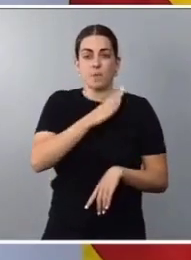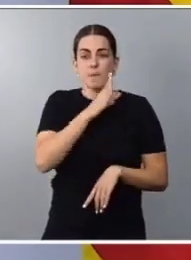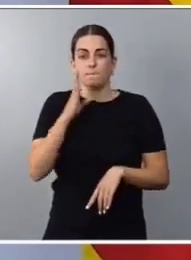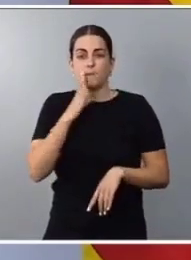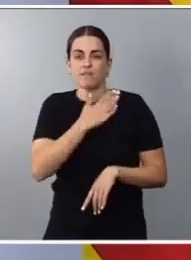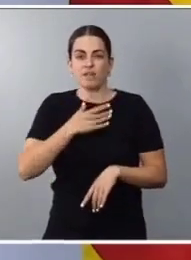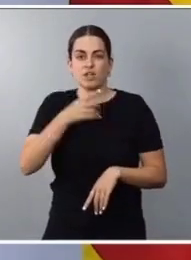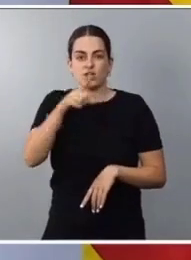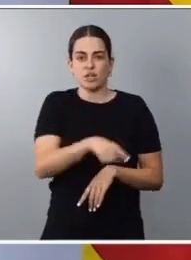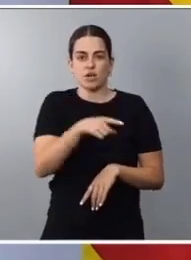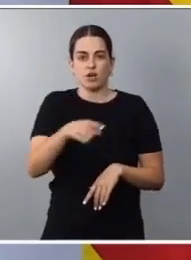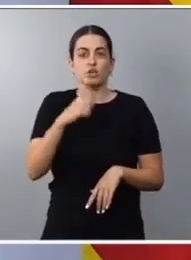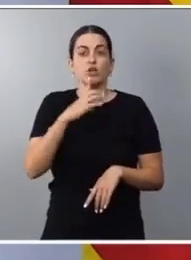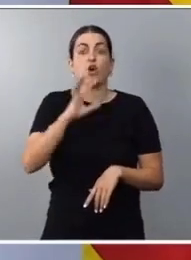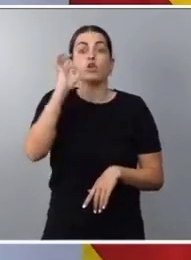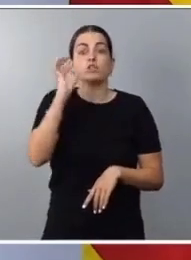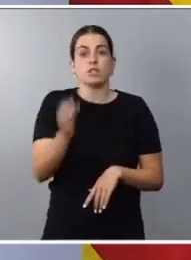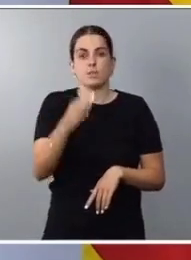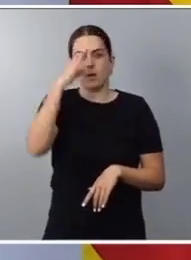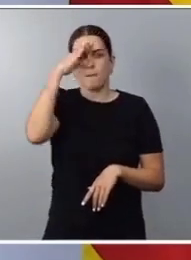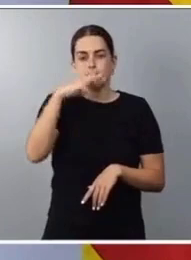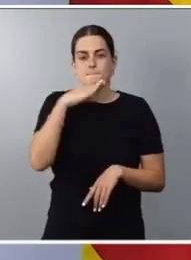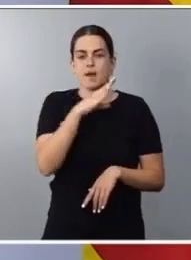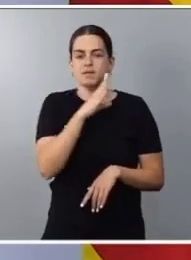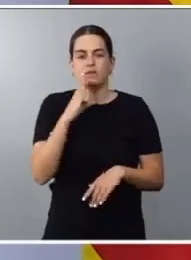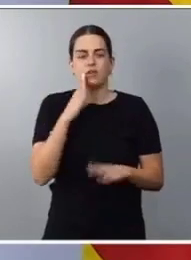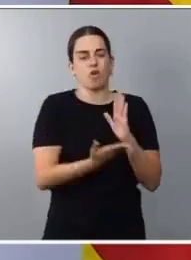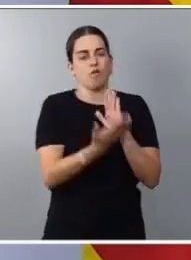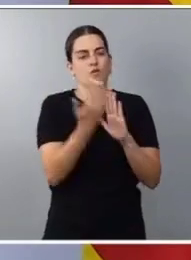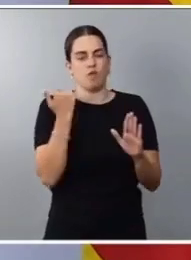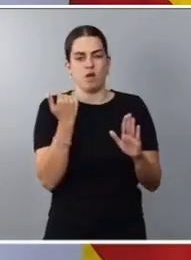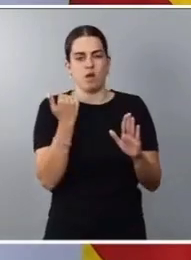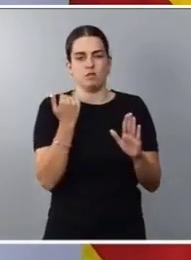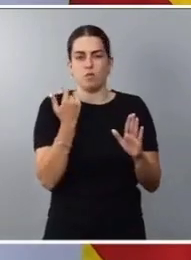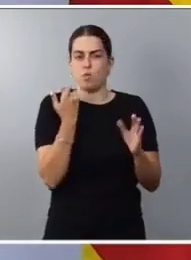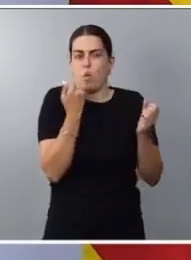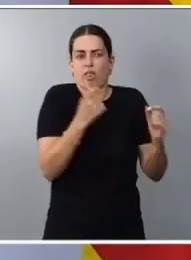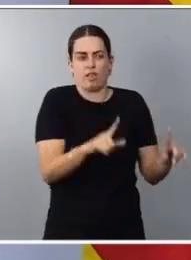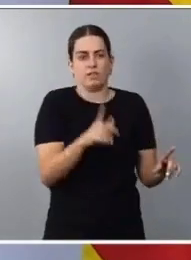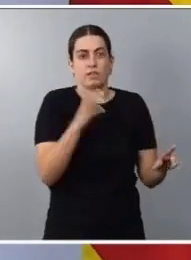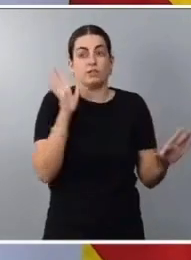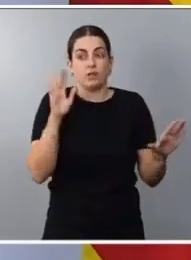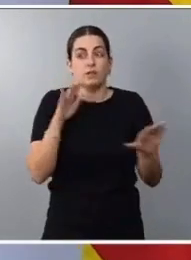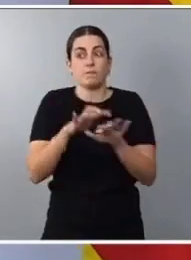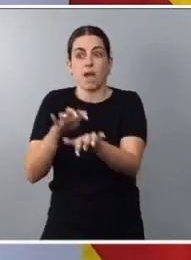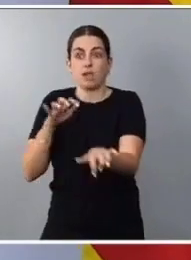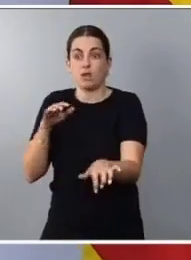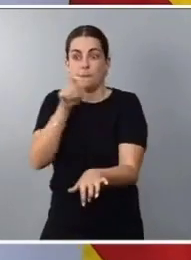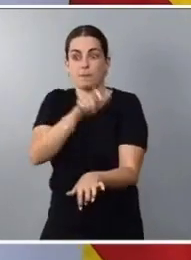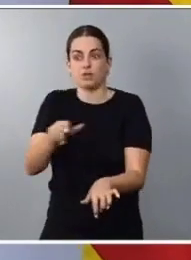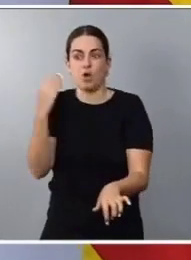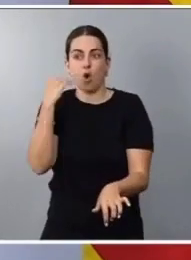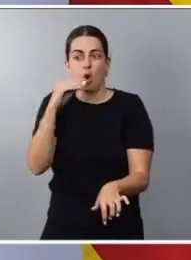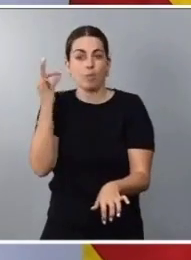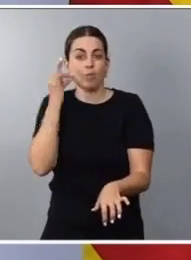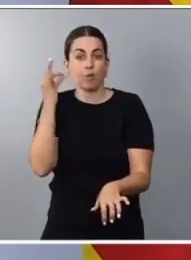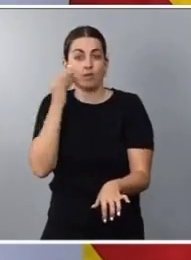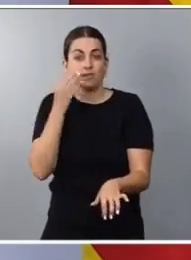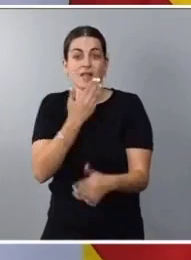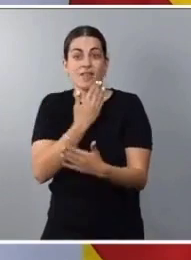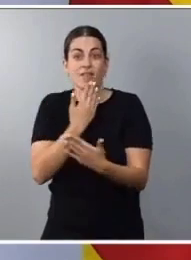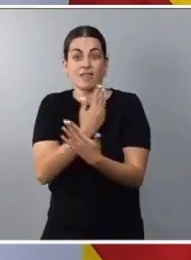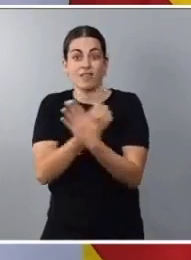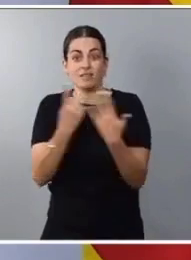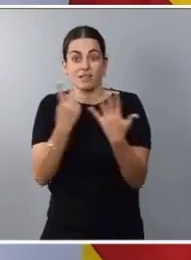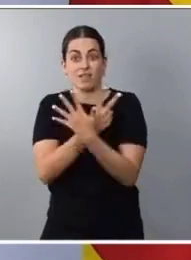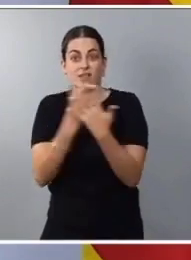consentimiento paterno. Por supuesto, la gran mayoría de jóvenes, de mujeres de 16 y 17 años, mujeres